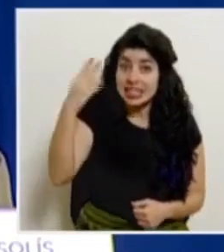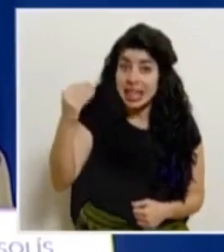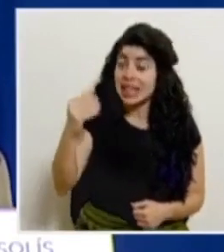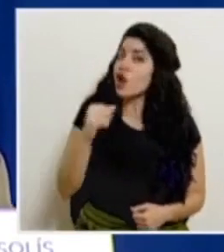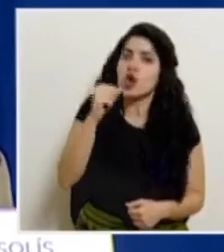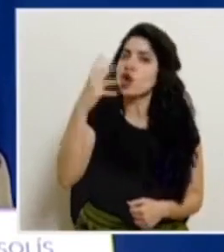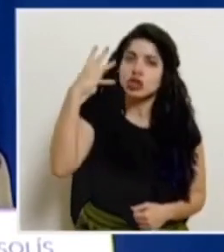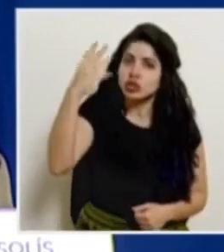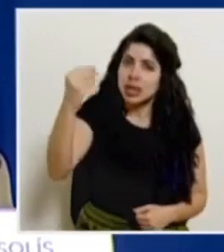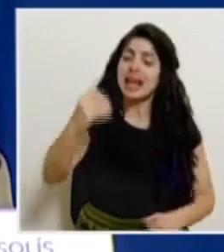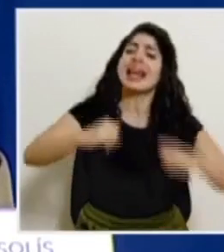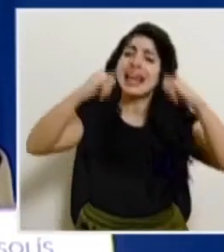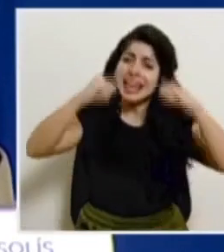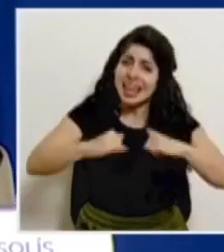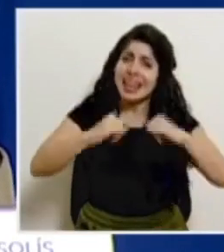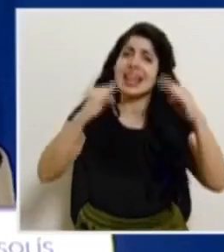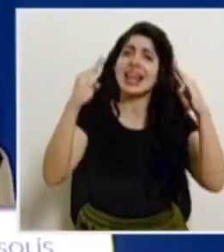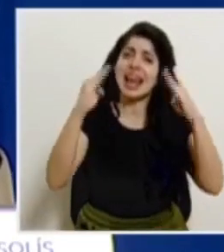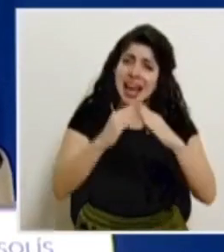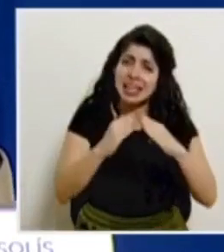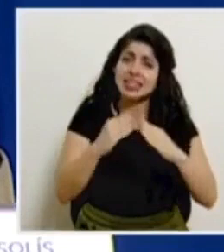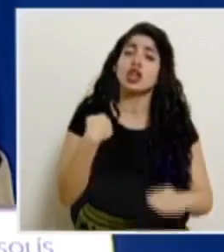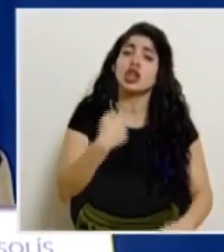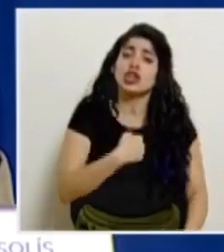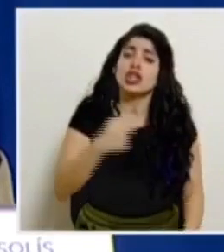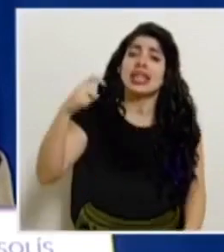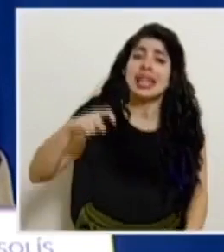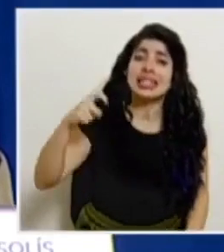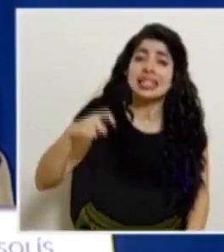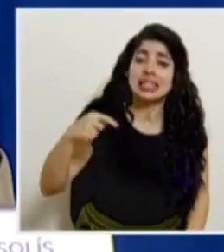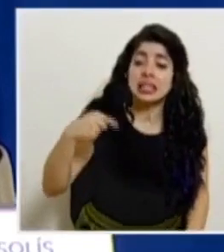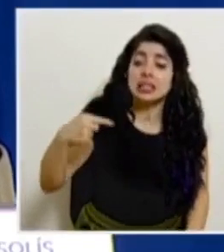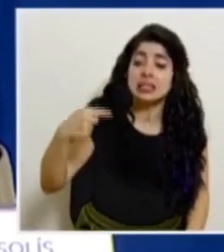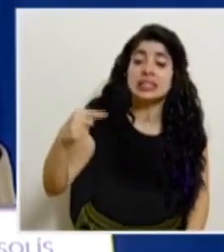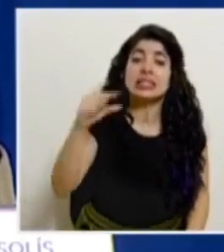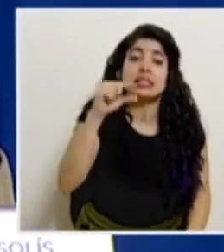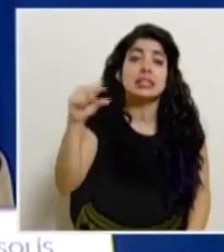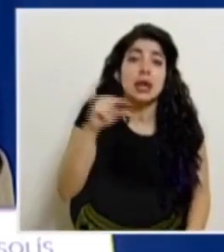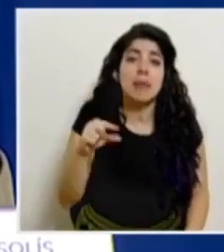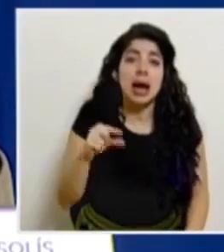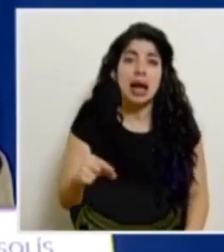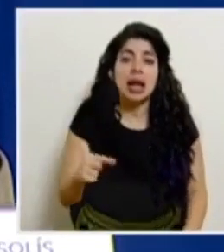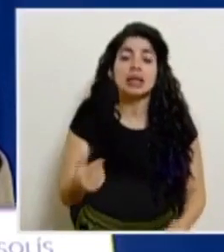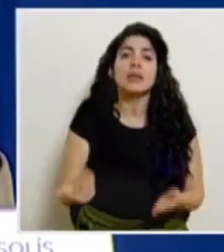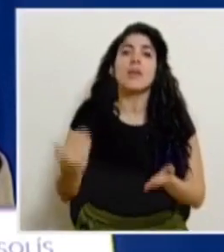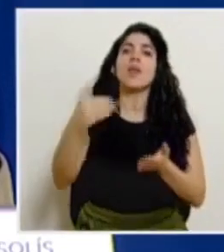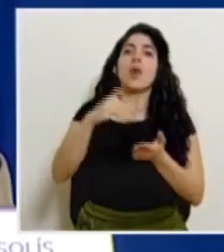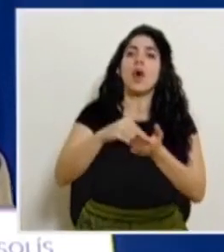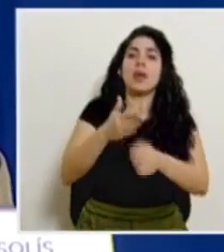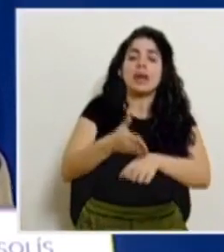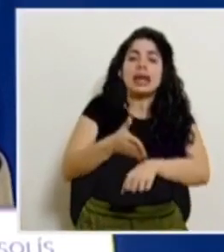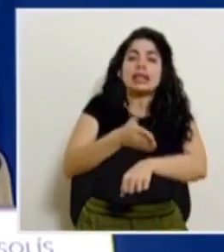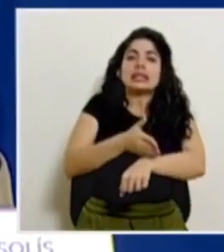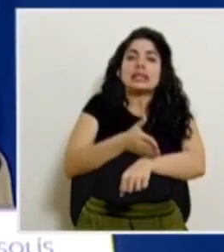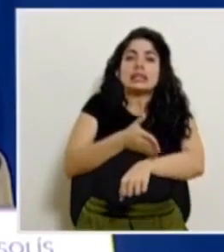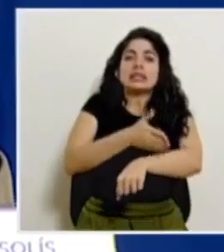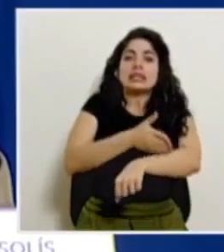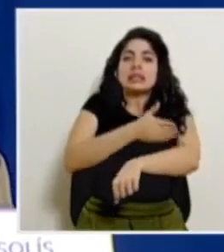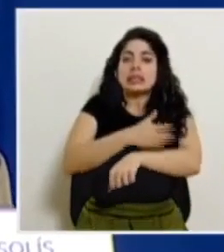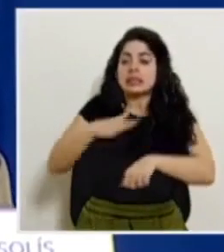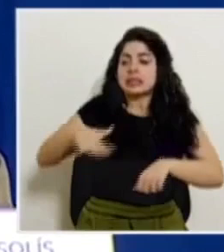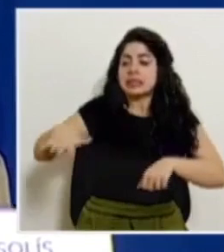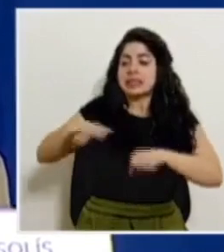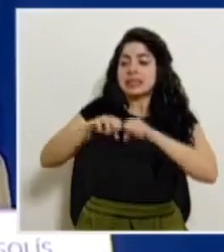salgamos quedémonos en casa necesitamos en las próximas semanas recuperar esa capacidad de nuestro